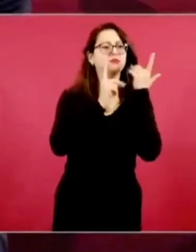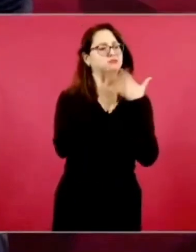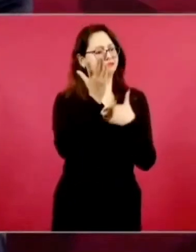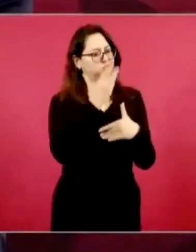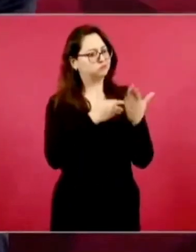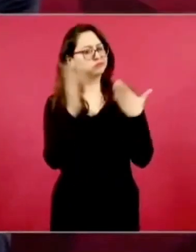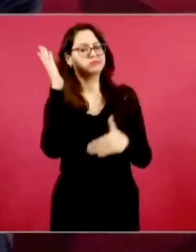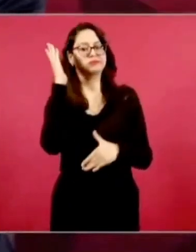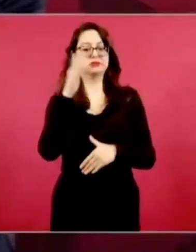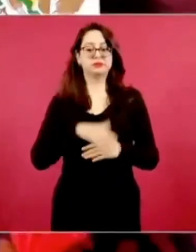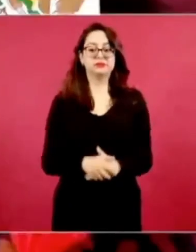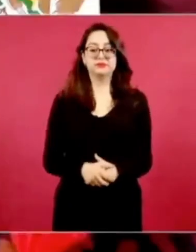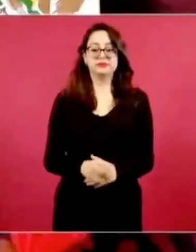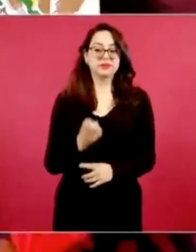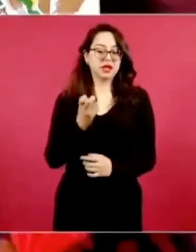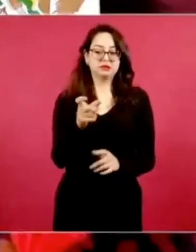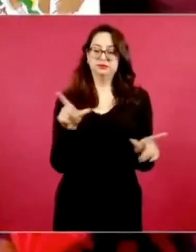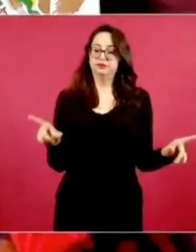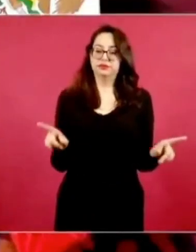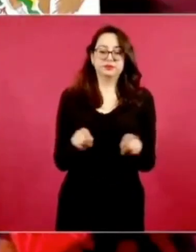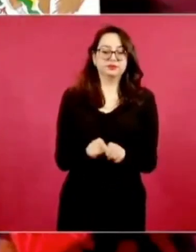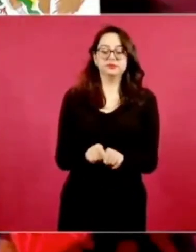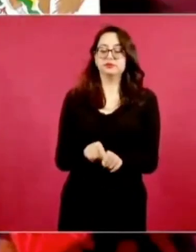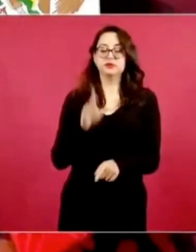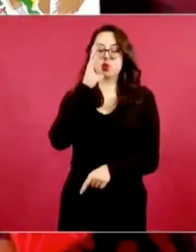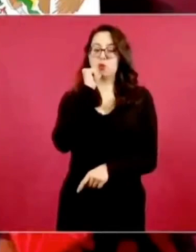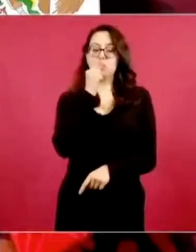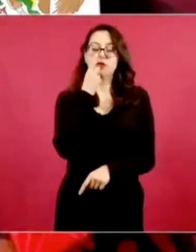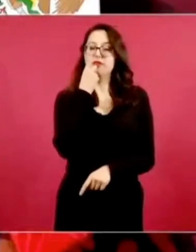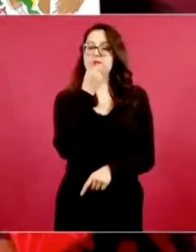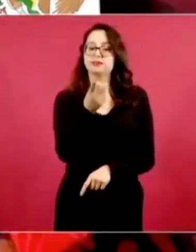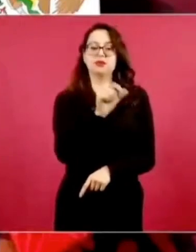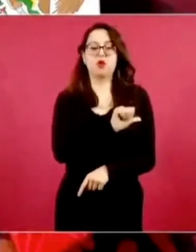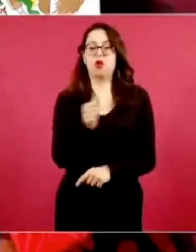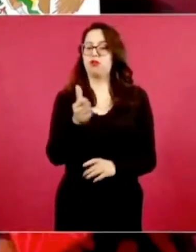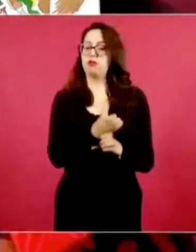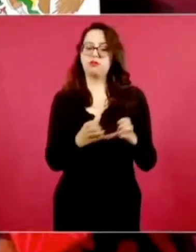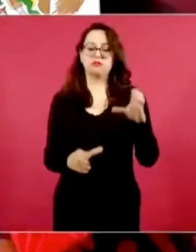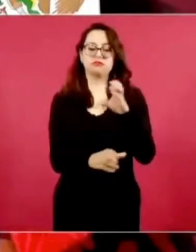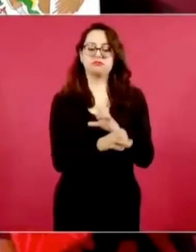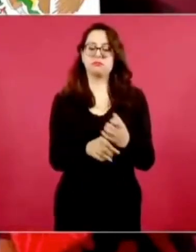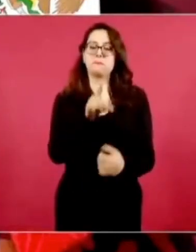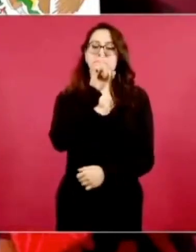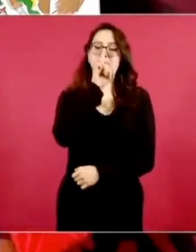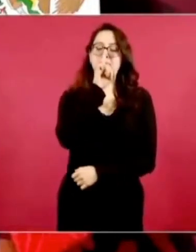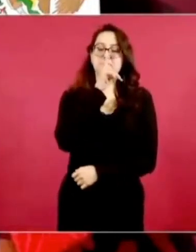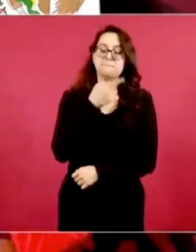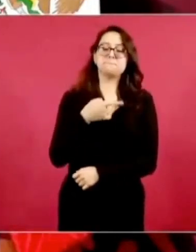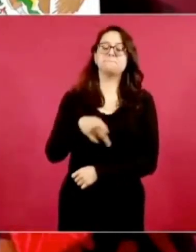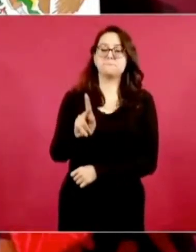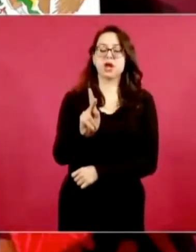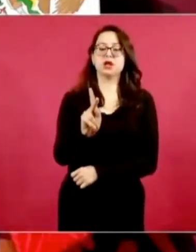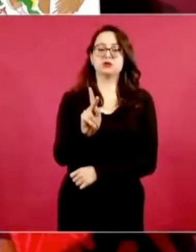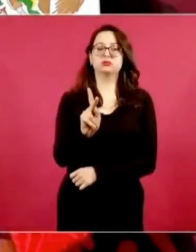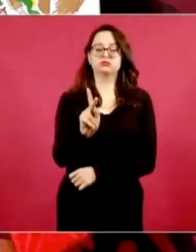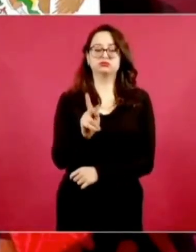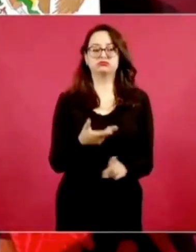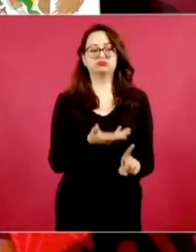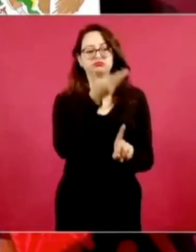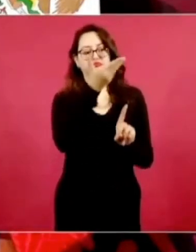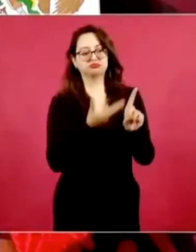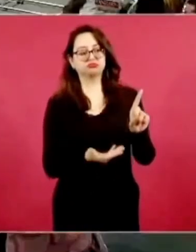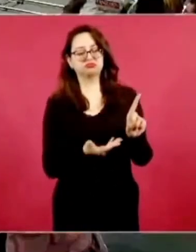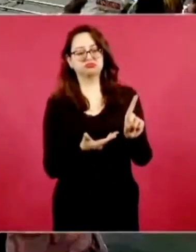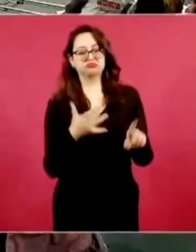No puedo hablar más, pero sí es una persona que